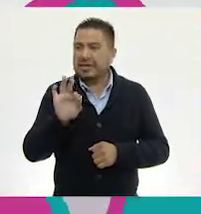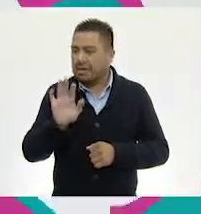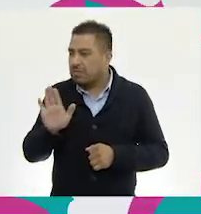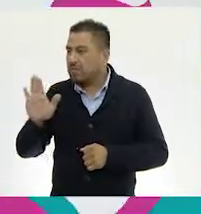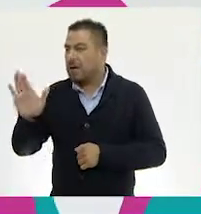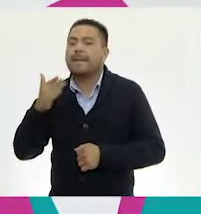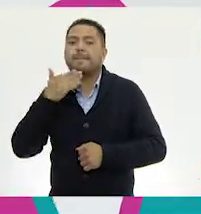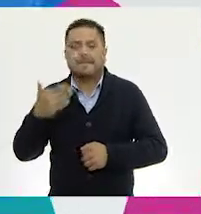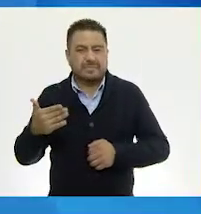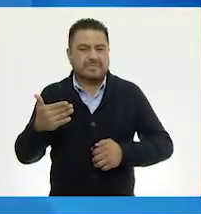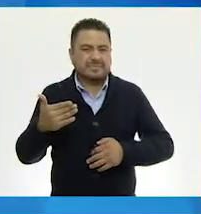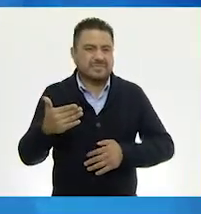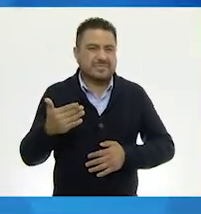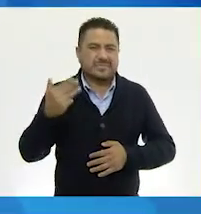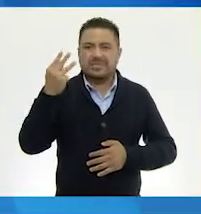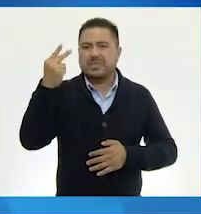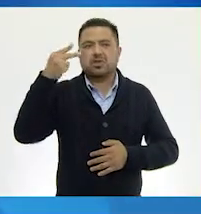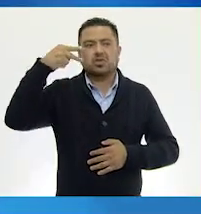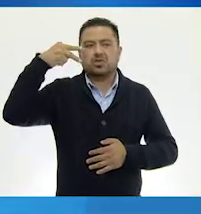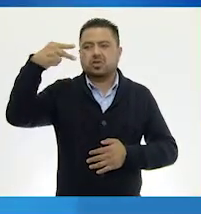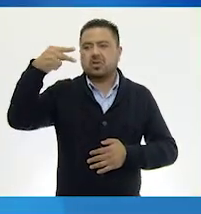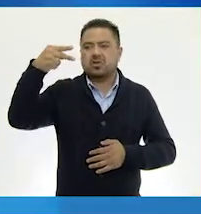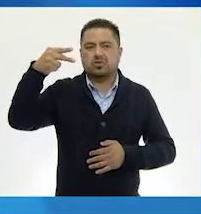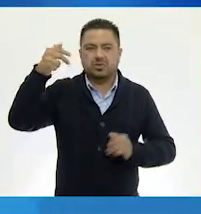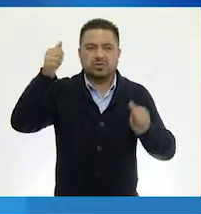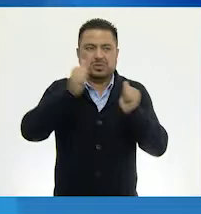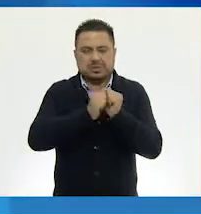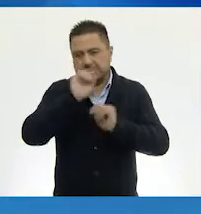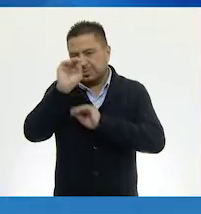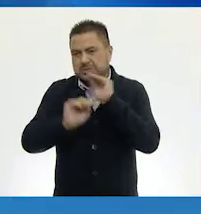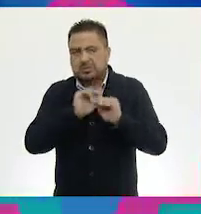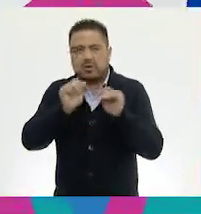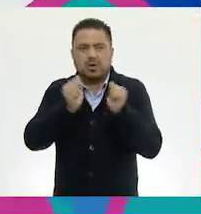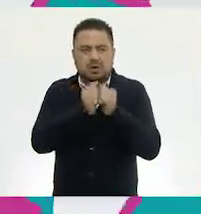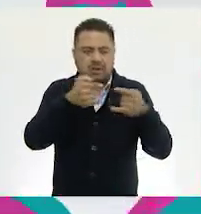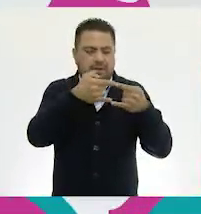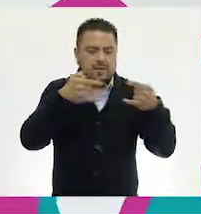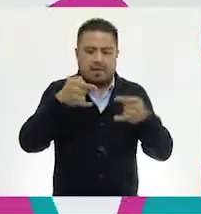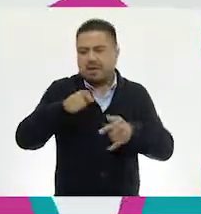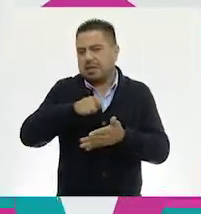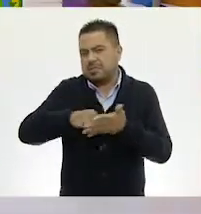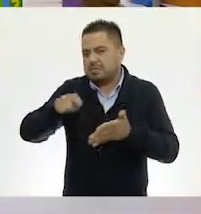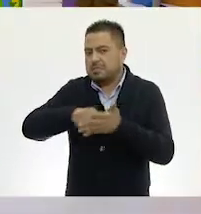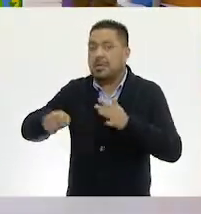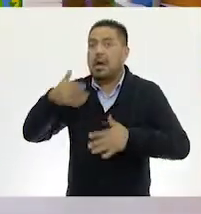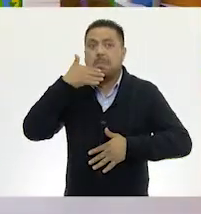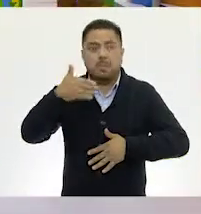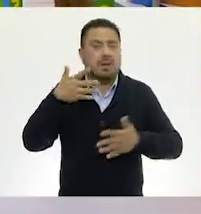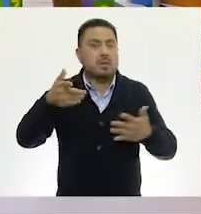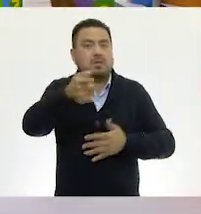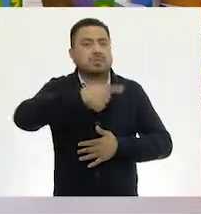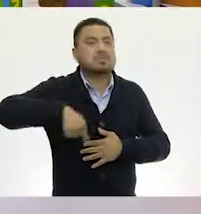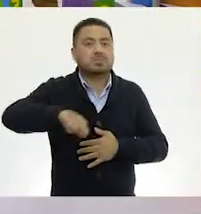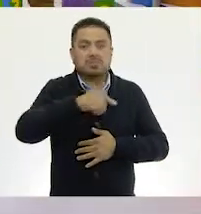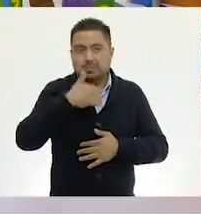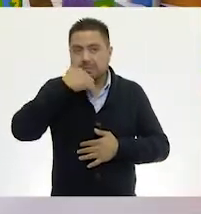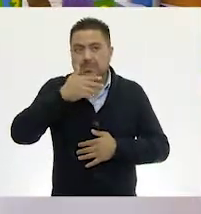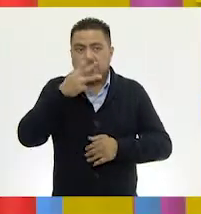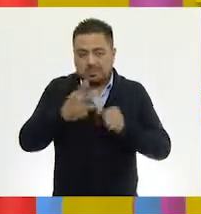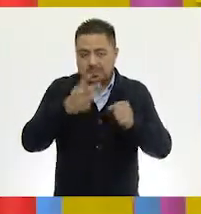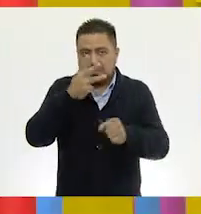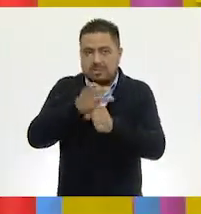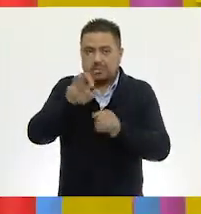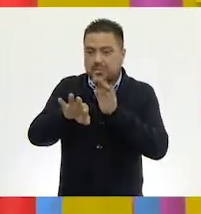bien. Ya tienes dos cifras construidas con billetes y escritura. Vamos muy bien, niñas y niños. Vamos con la